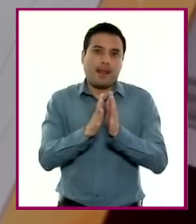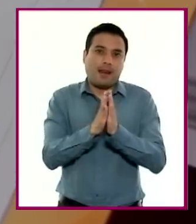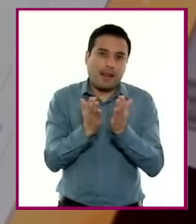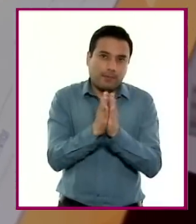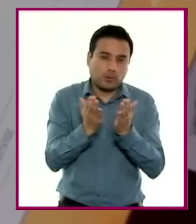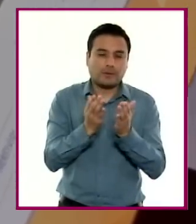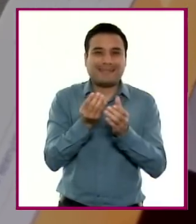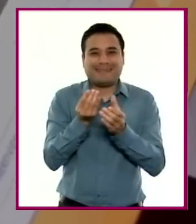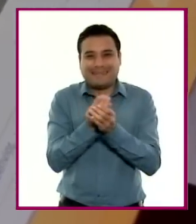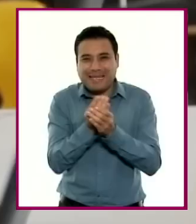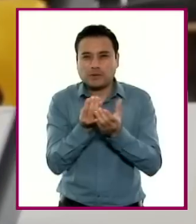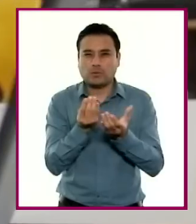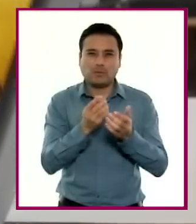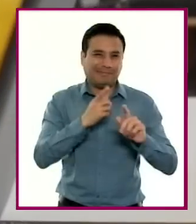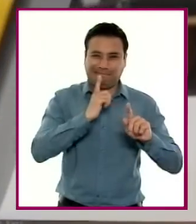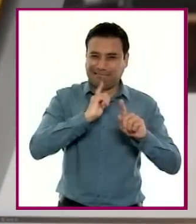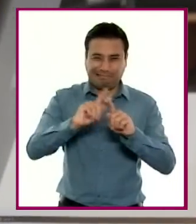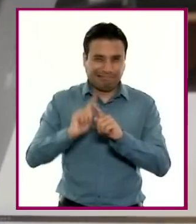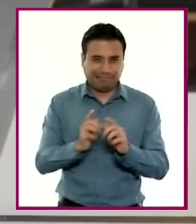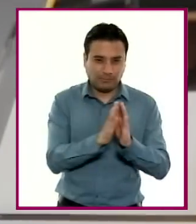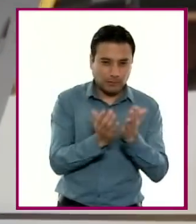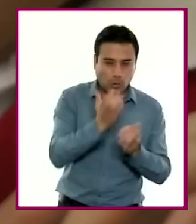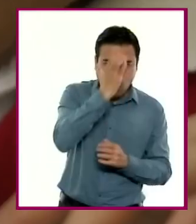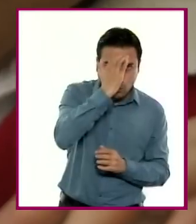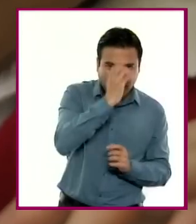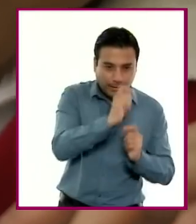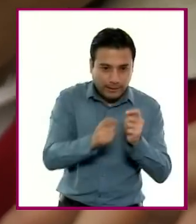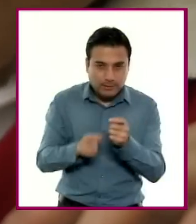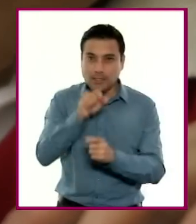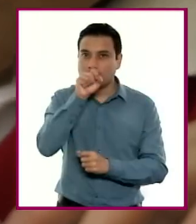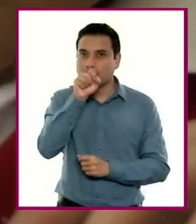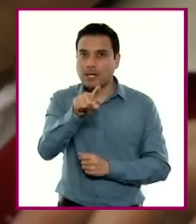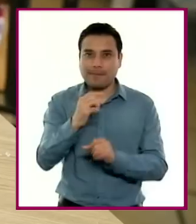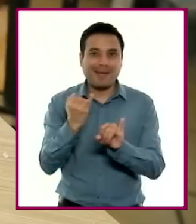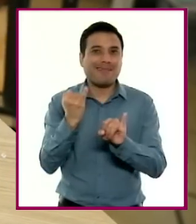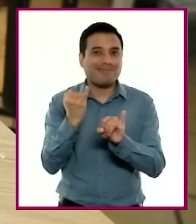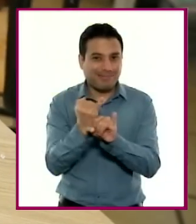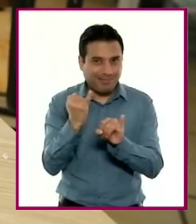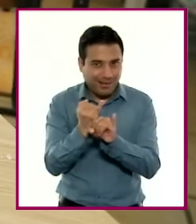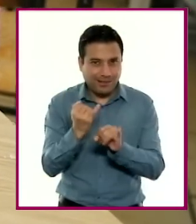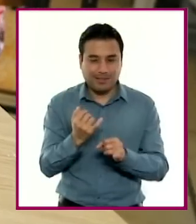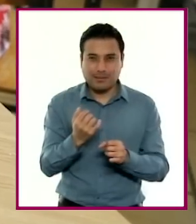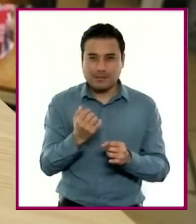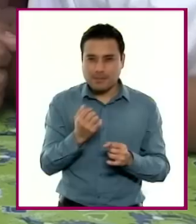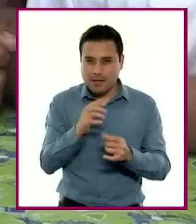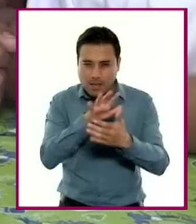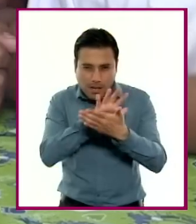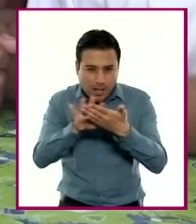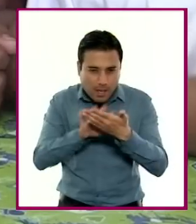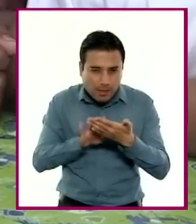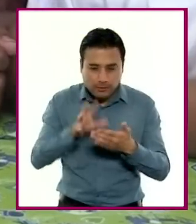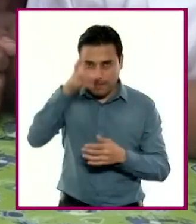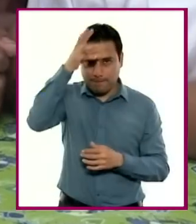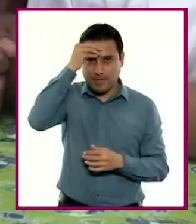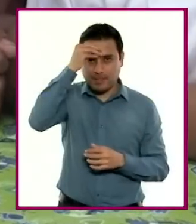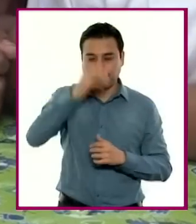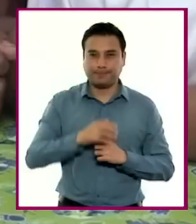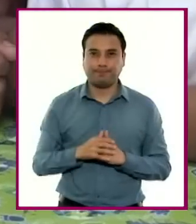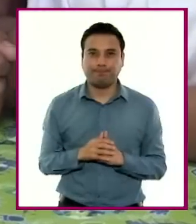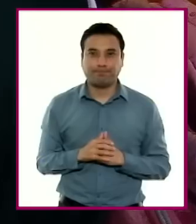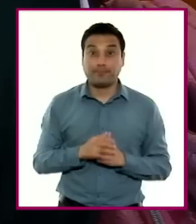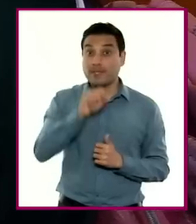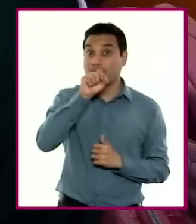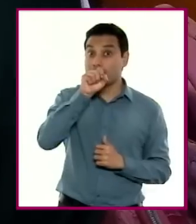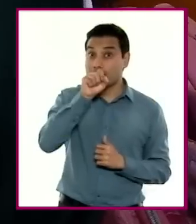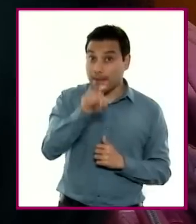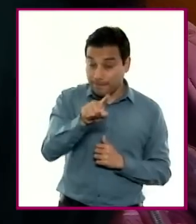textos impresos y digitales, a la vez que se promueve la búsqueda y el manejo reflexivo